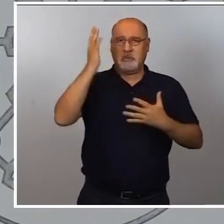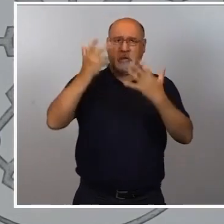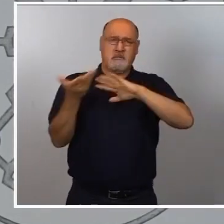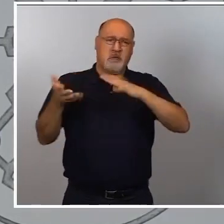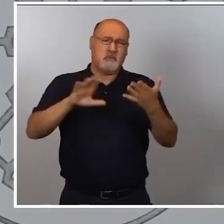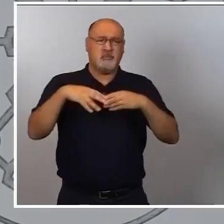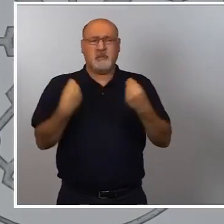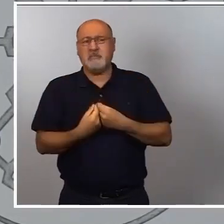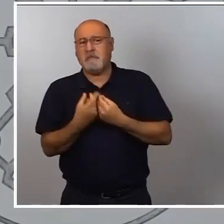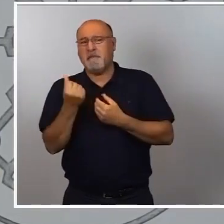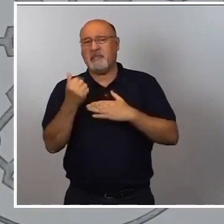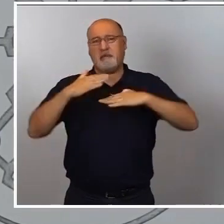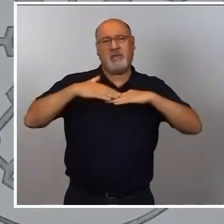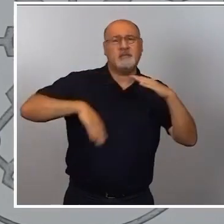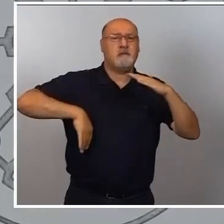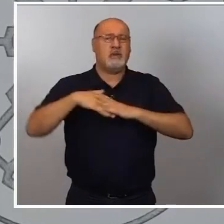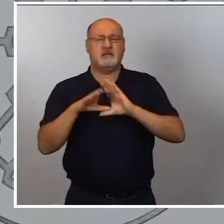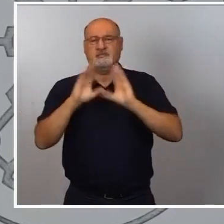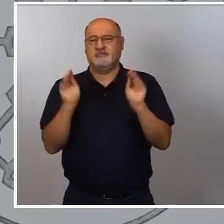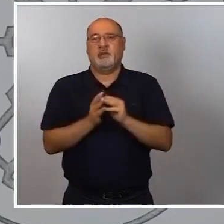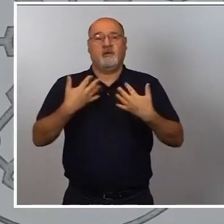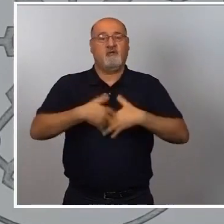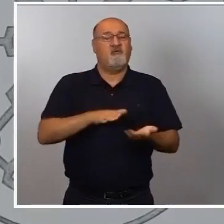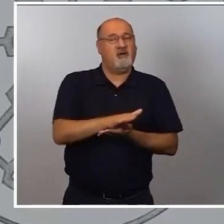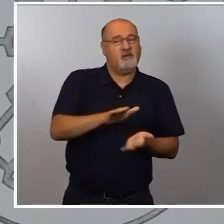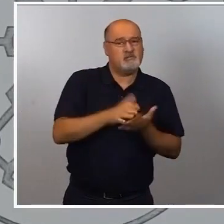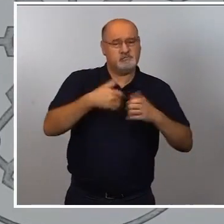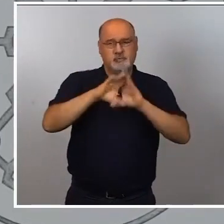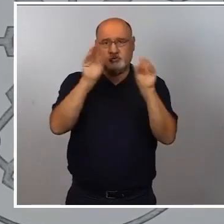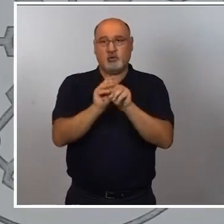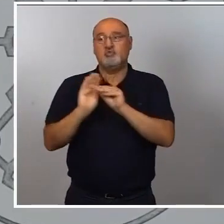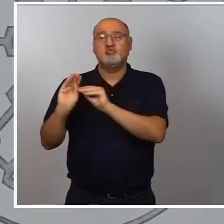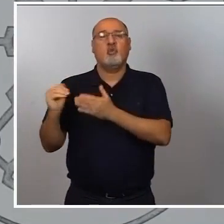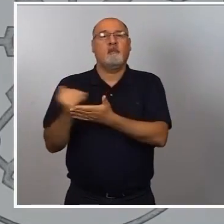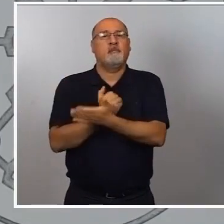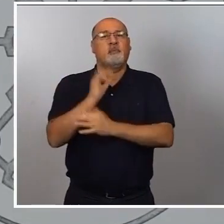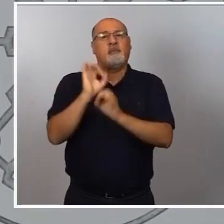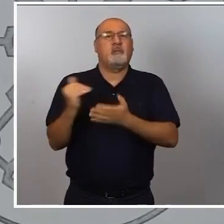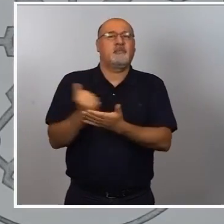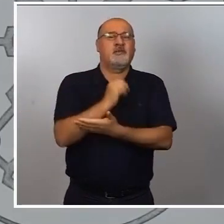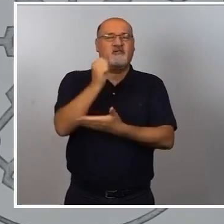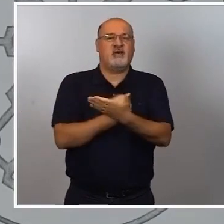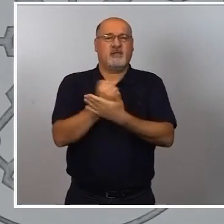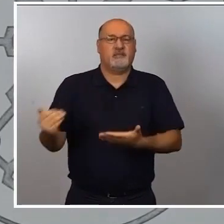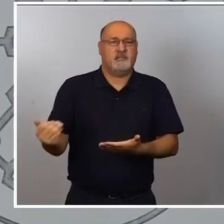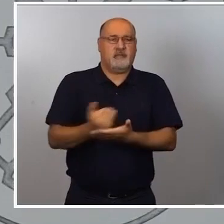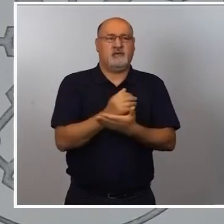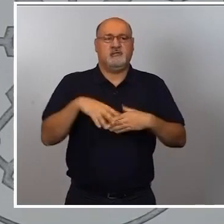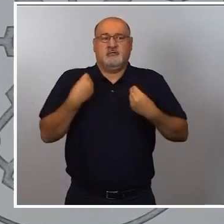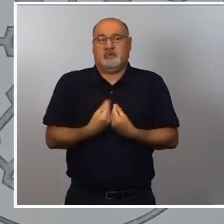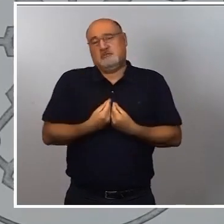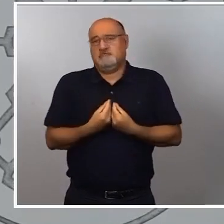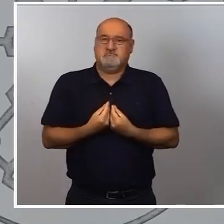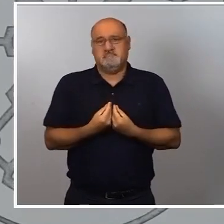en relación al precio del fabricante y el porcentaje, digamos, de farmacia para que, como dije ayer, esperamos y